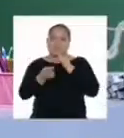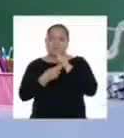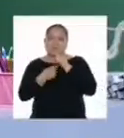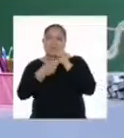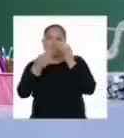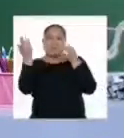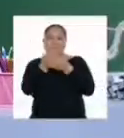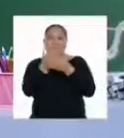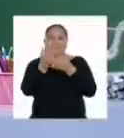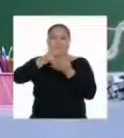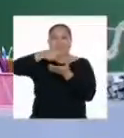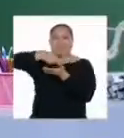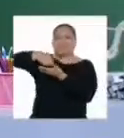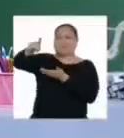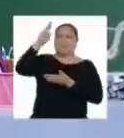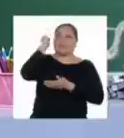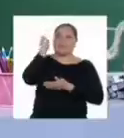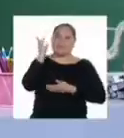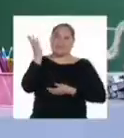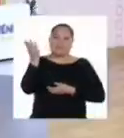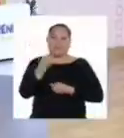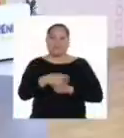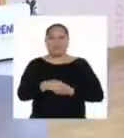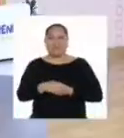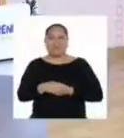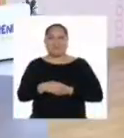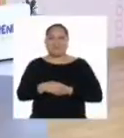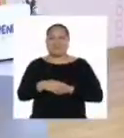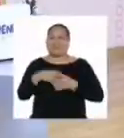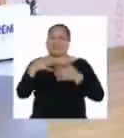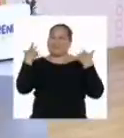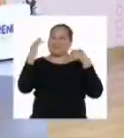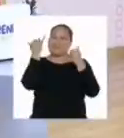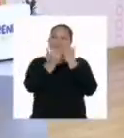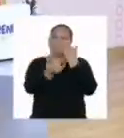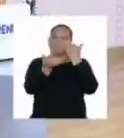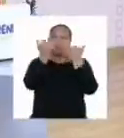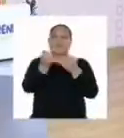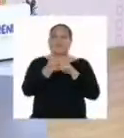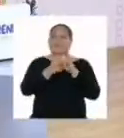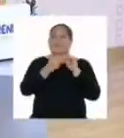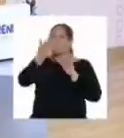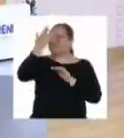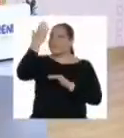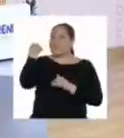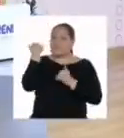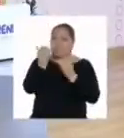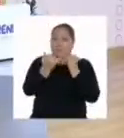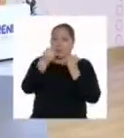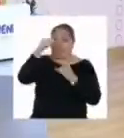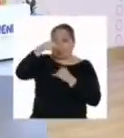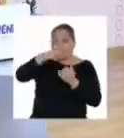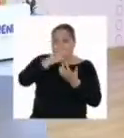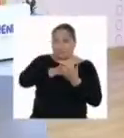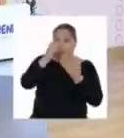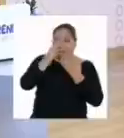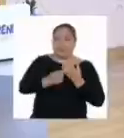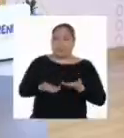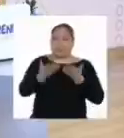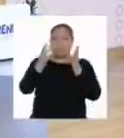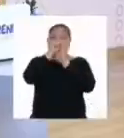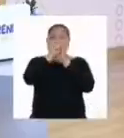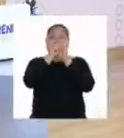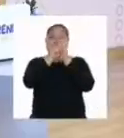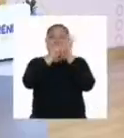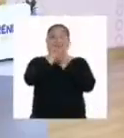sus portafolios y enviárselo a sus docentes. Eso ha sido todo por hoy, pero antes de cerrar el programa, les dejo